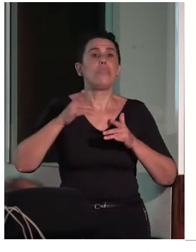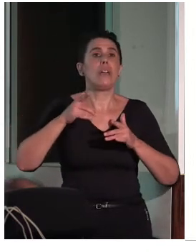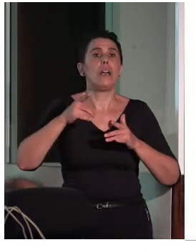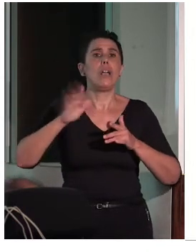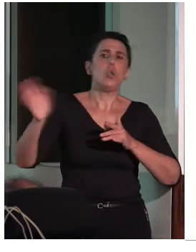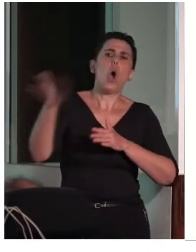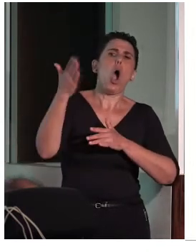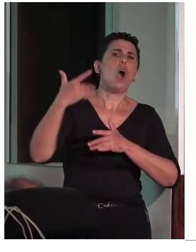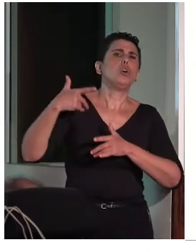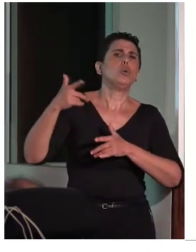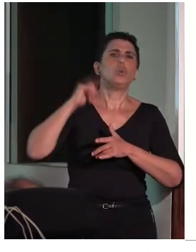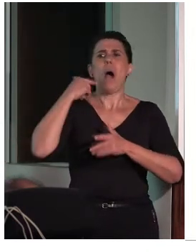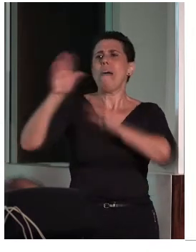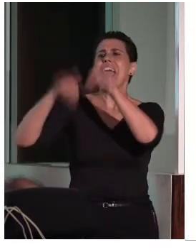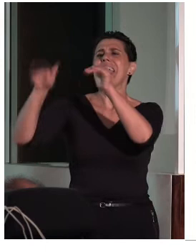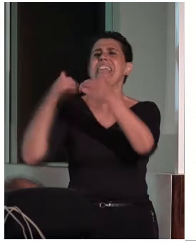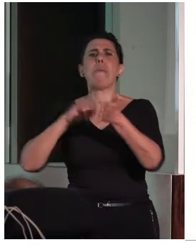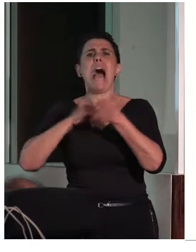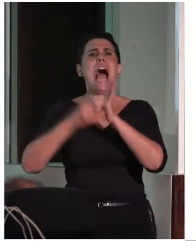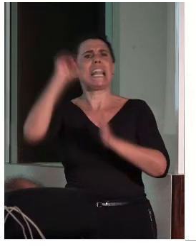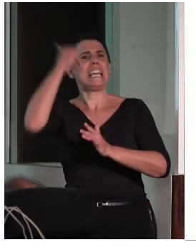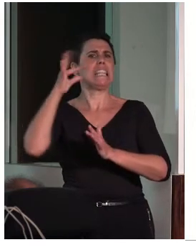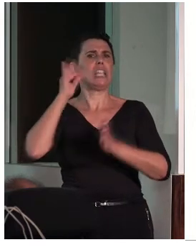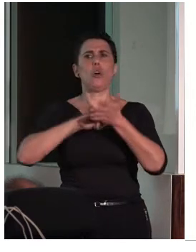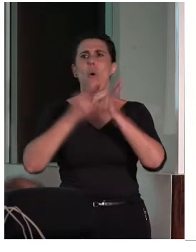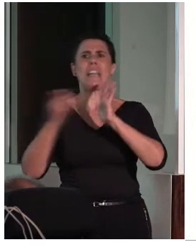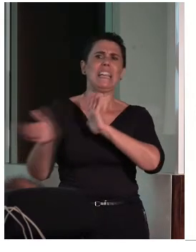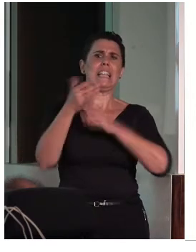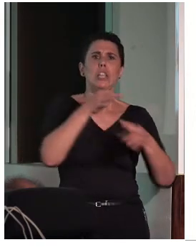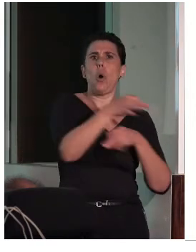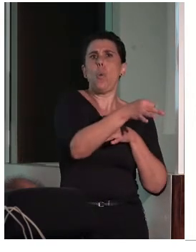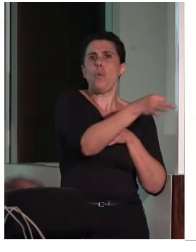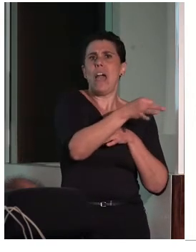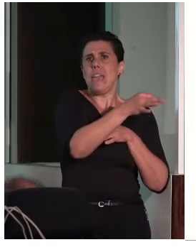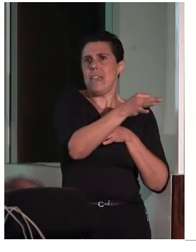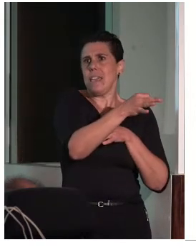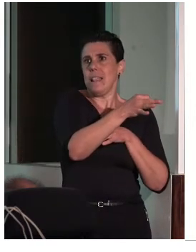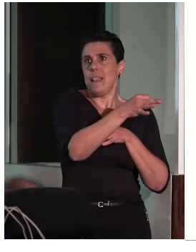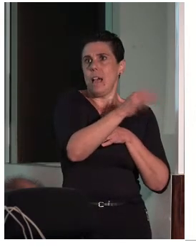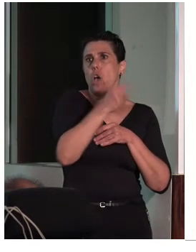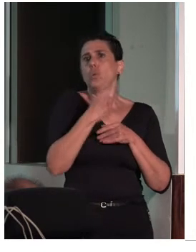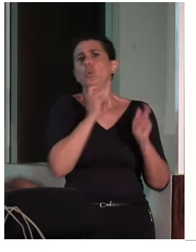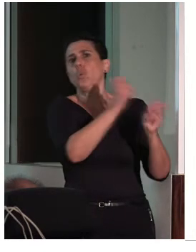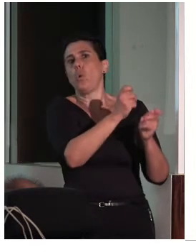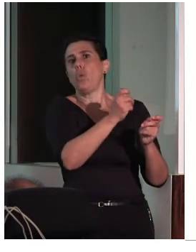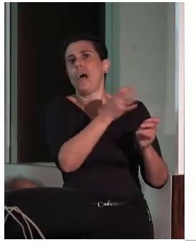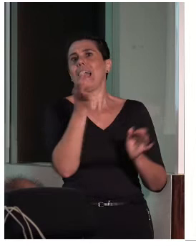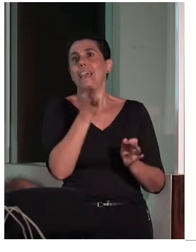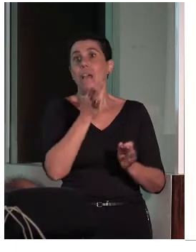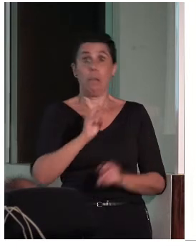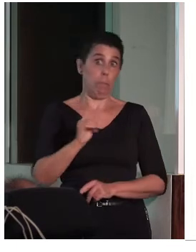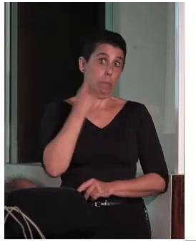varias arquitectas y arquitectos a una isla, ¿qué le daría? Pues después de agua, formación.